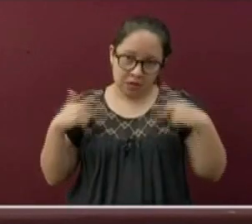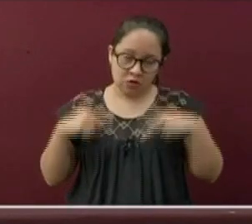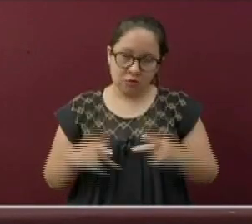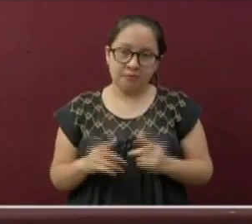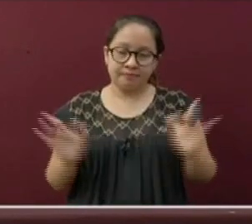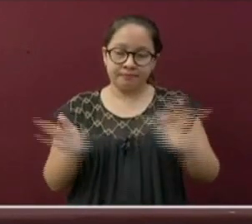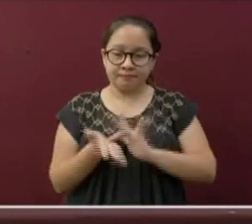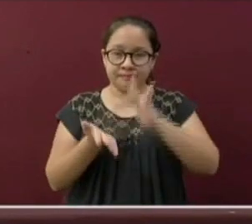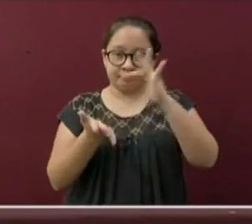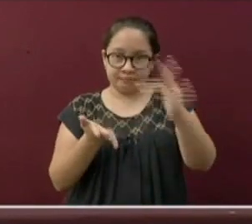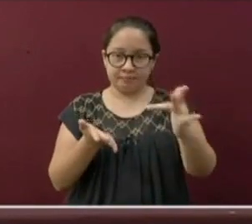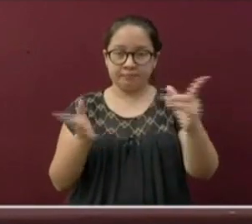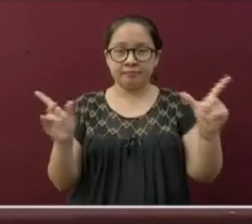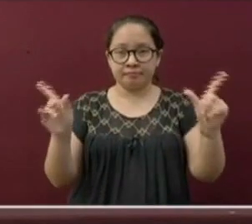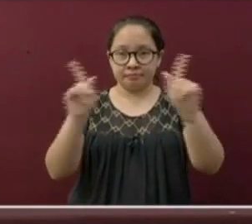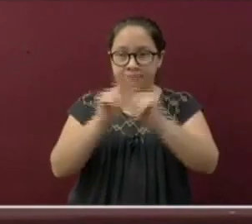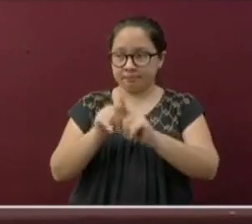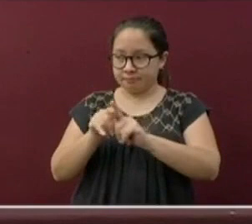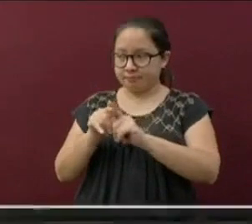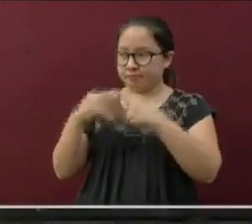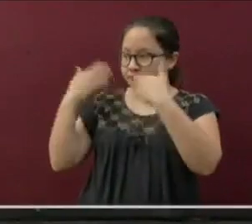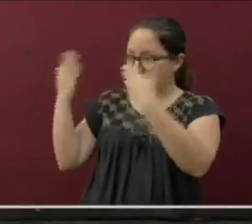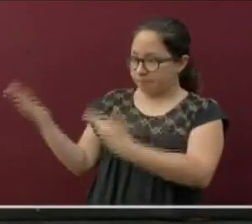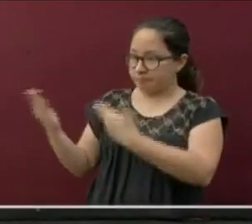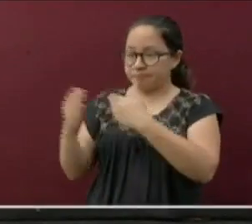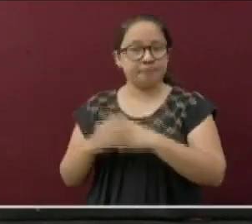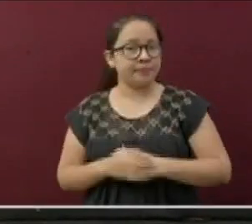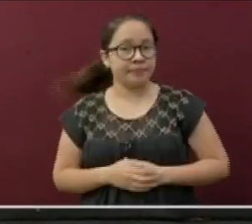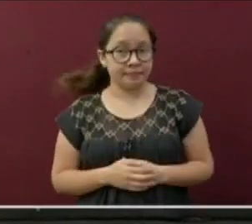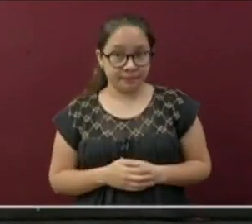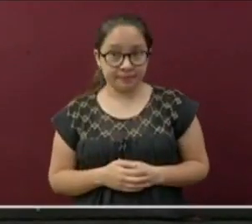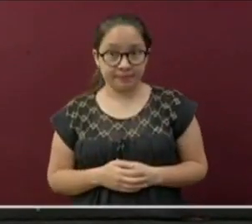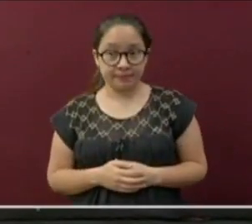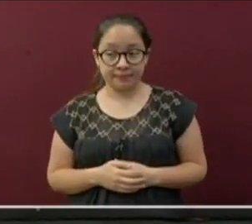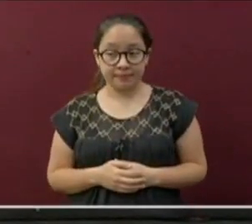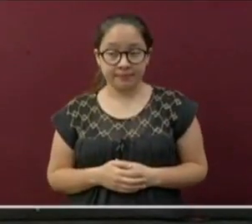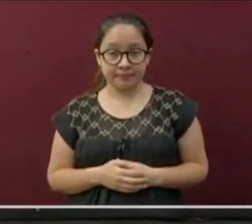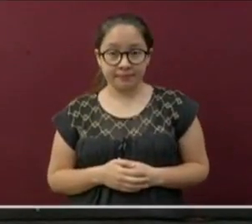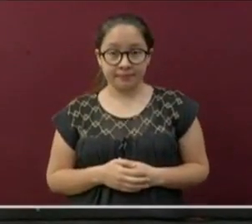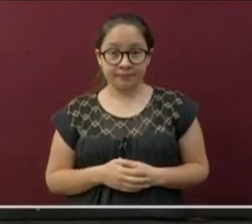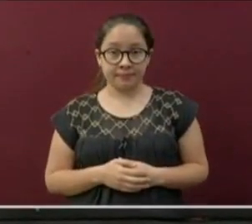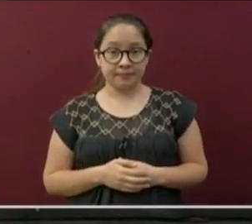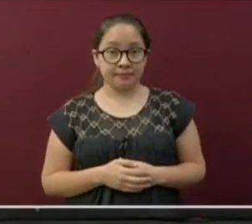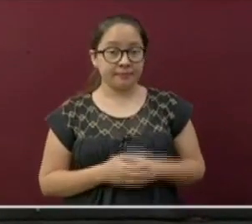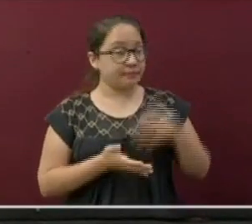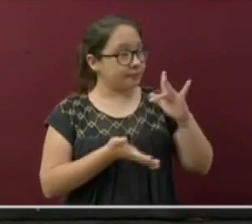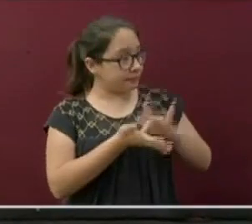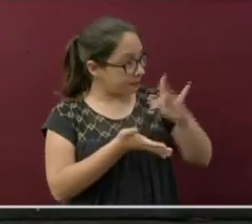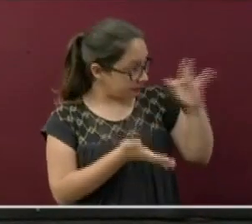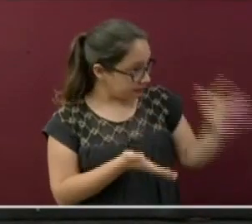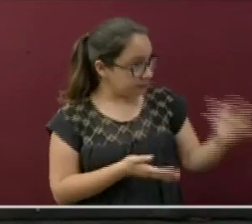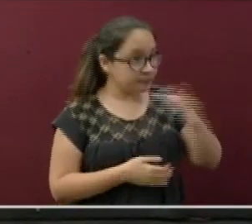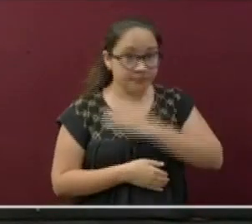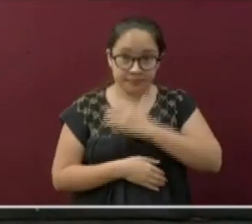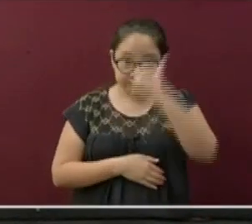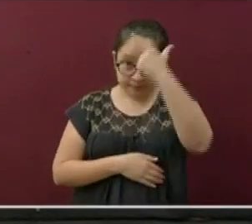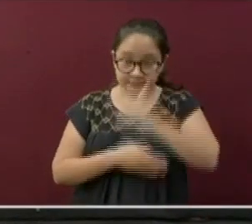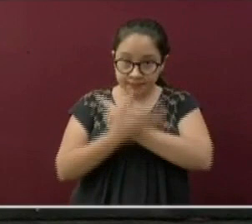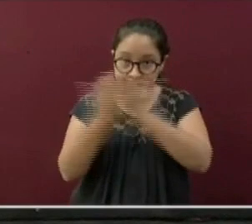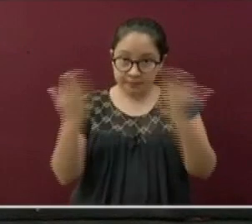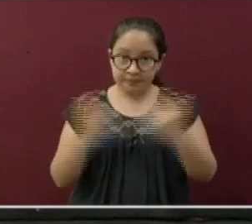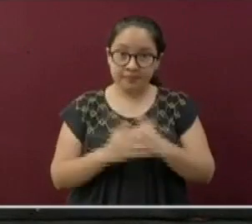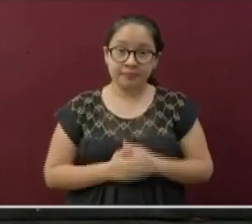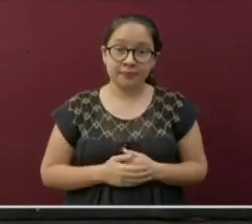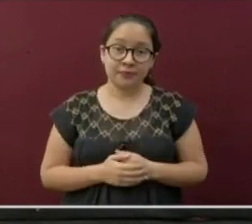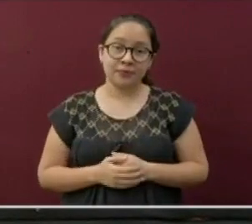Paso el turno a la doctora Guadalupe Díaz del Castillo. Gracias, doctora. Buenas noches. Como